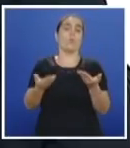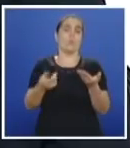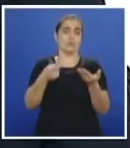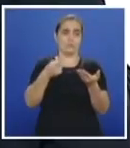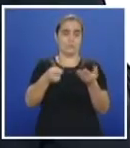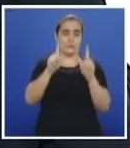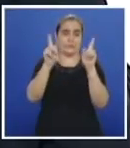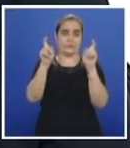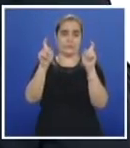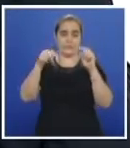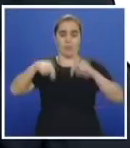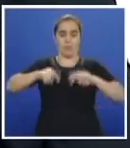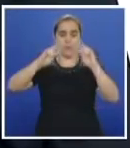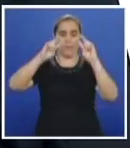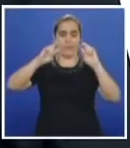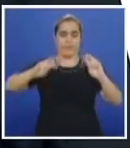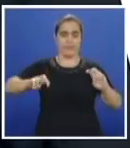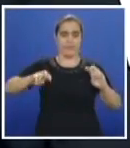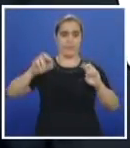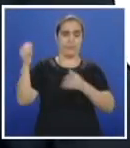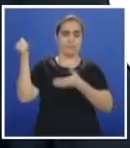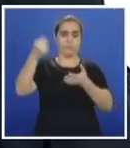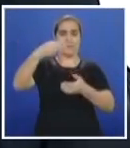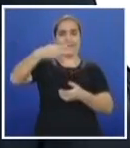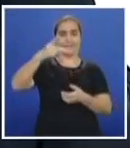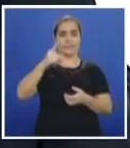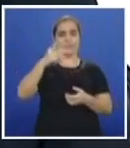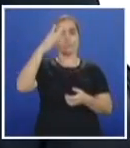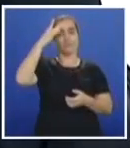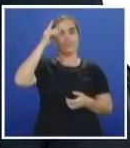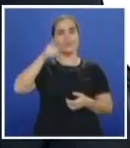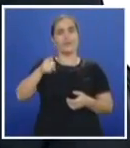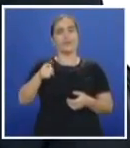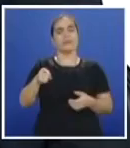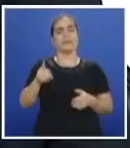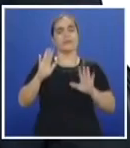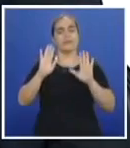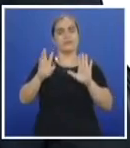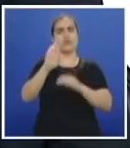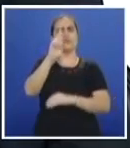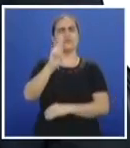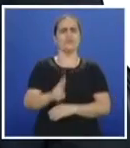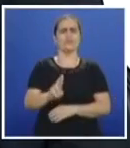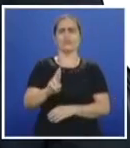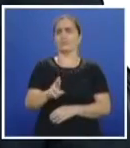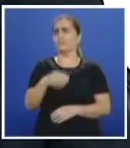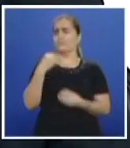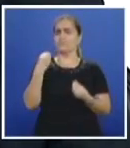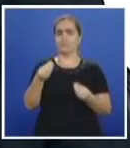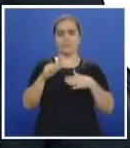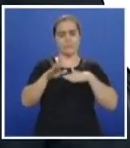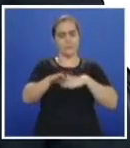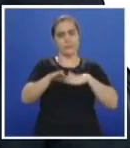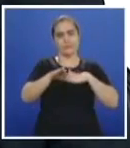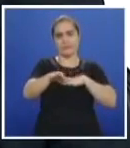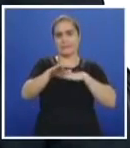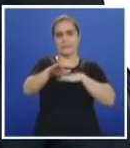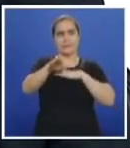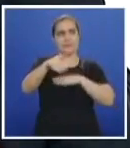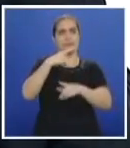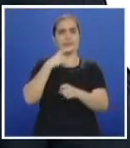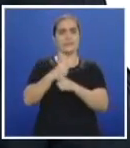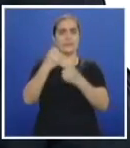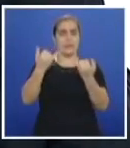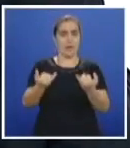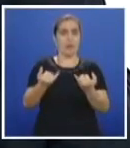va a ser ese tema de análisis hoy en Economía HD, porque esa Comuna 22 es donde se están registrando todos los trancones y toda la situación que